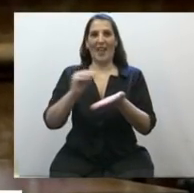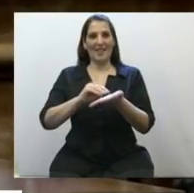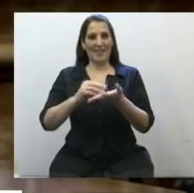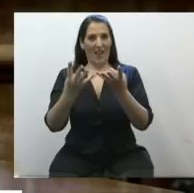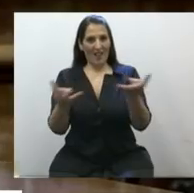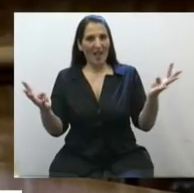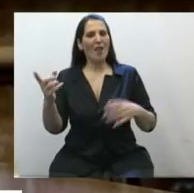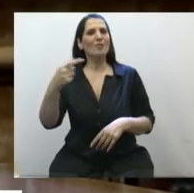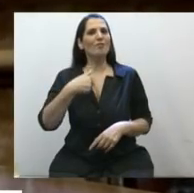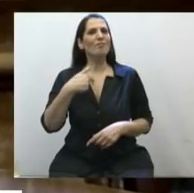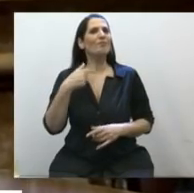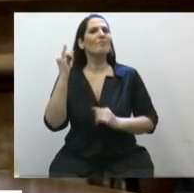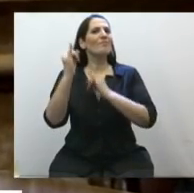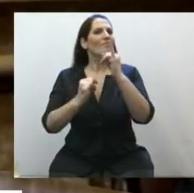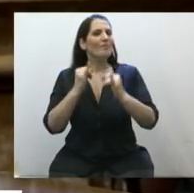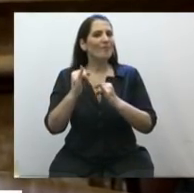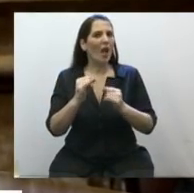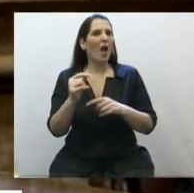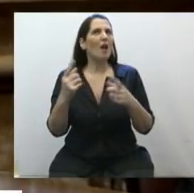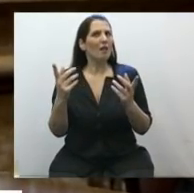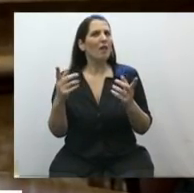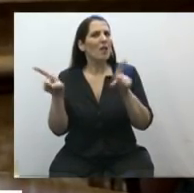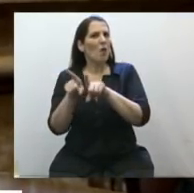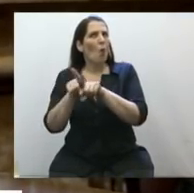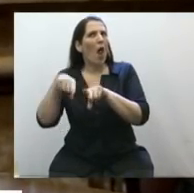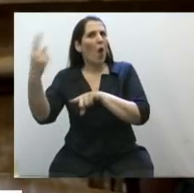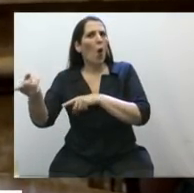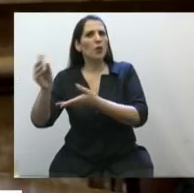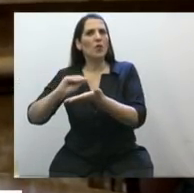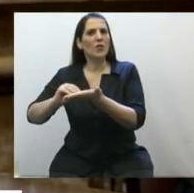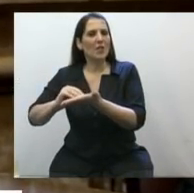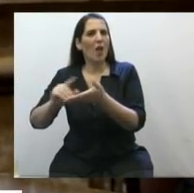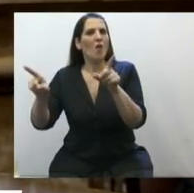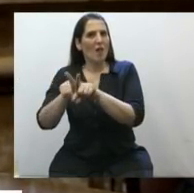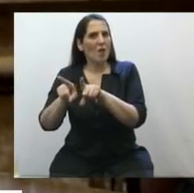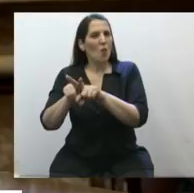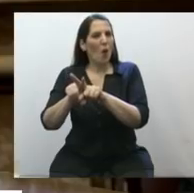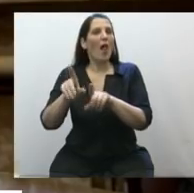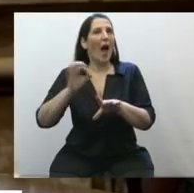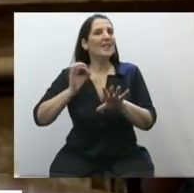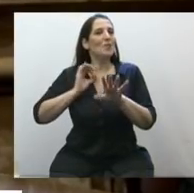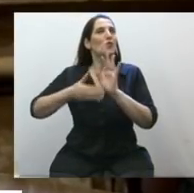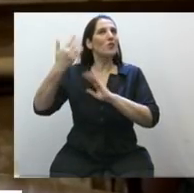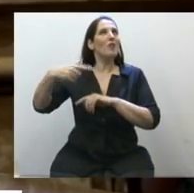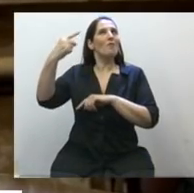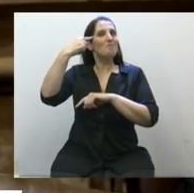no es la misma, como lo dijeron otros senadores, que sostenía hace unos años atrás.